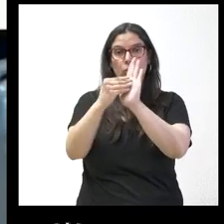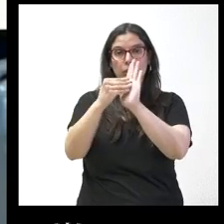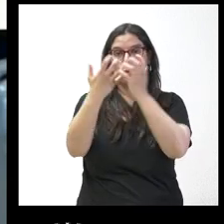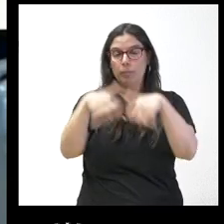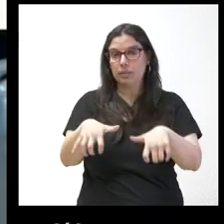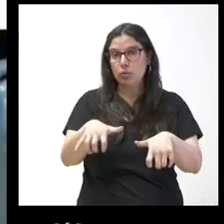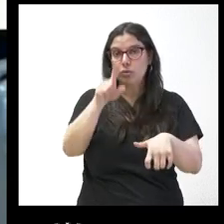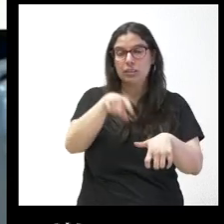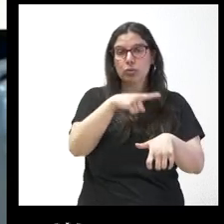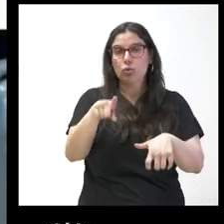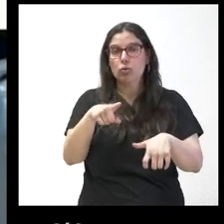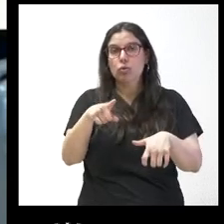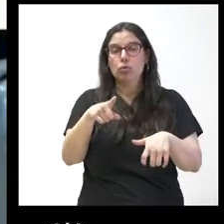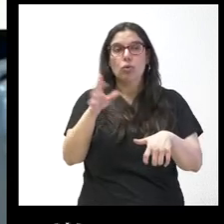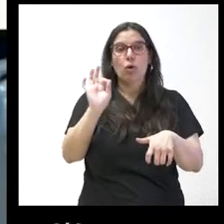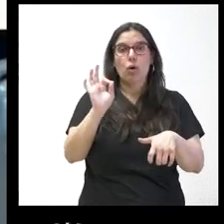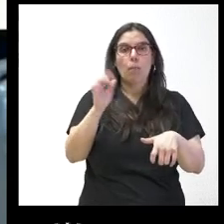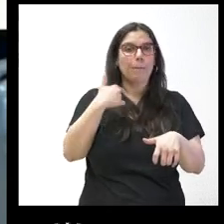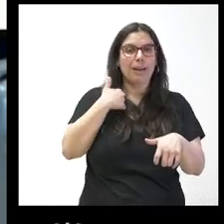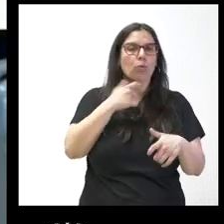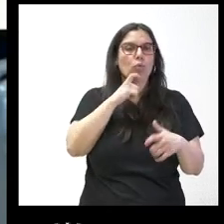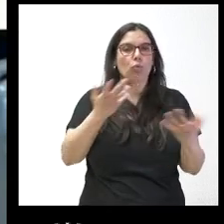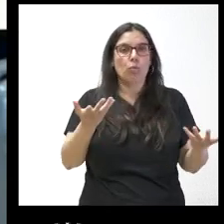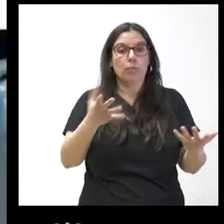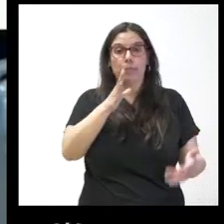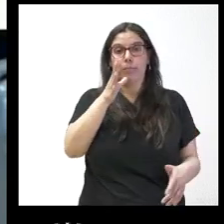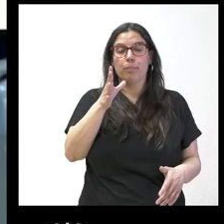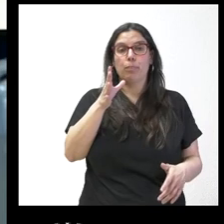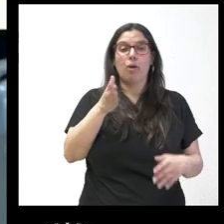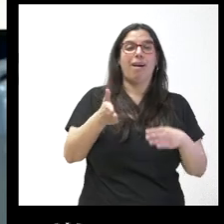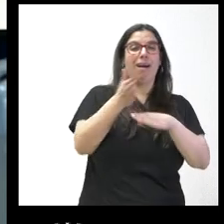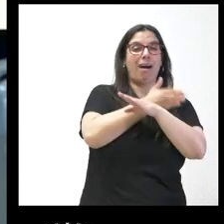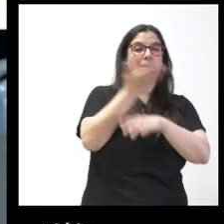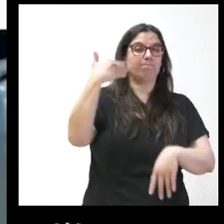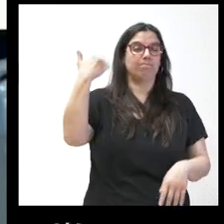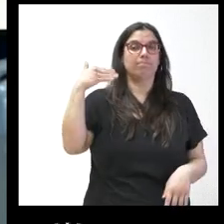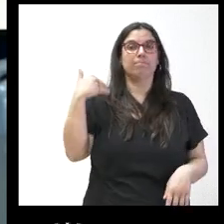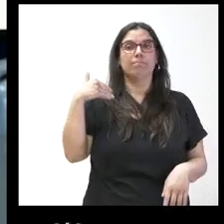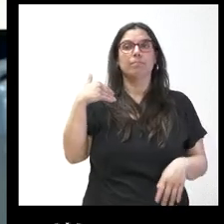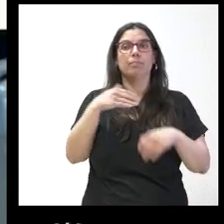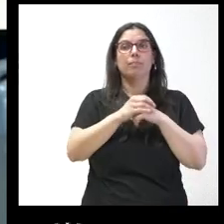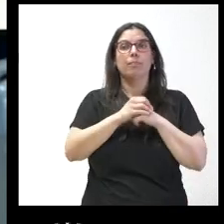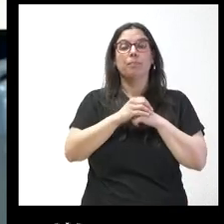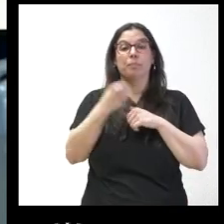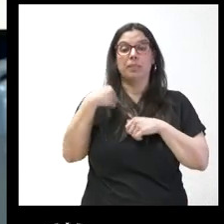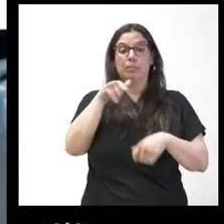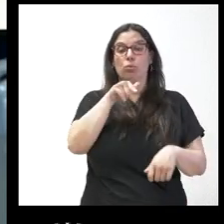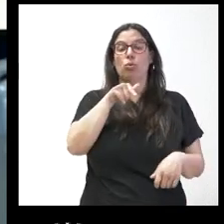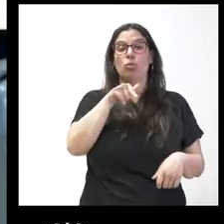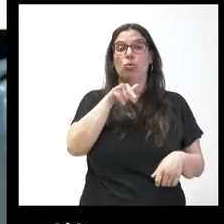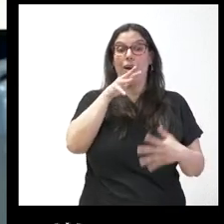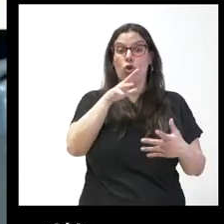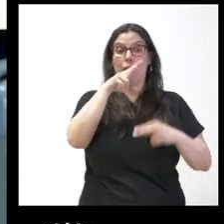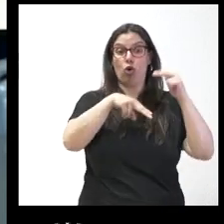se pueden perder porque tenemos un precedente en el mismo sitio donde se está haciendo el